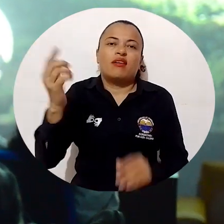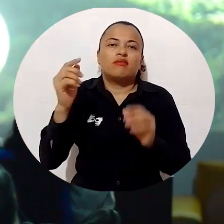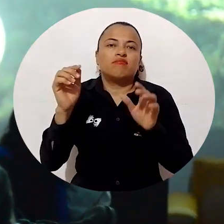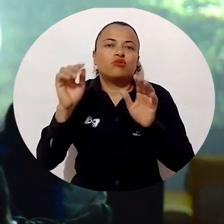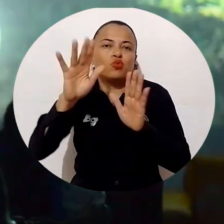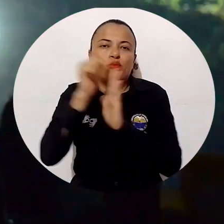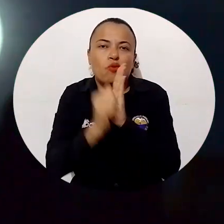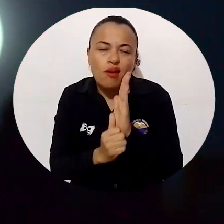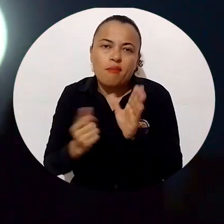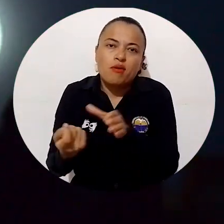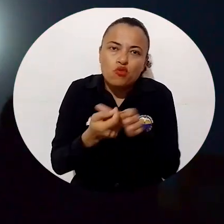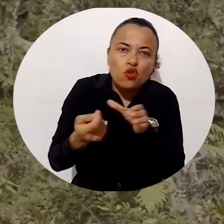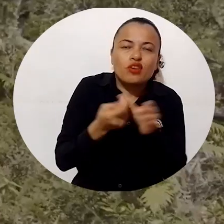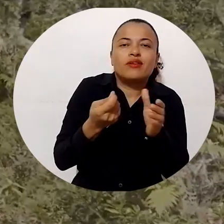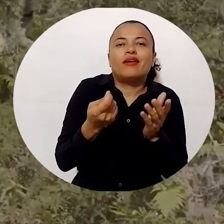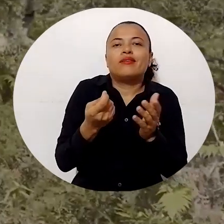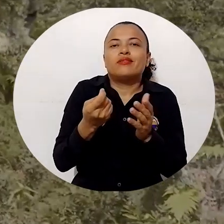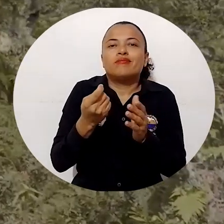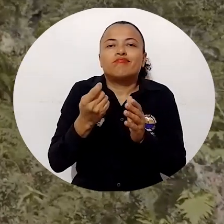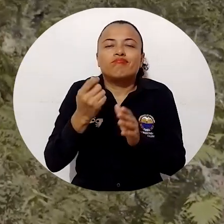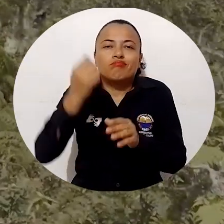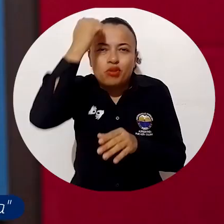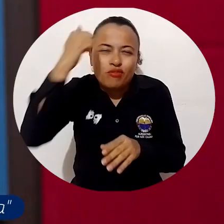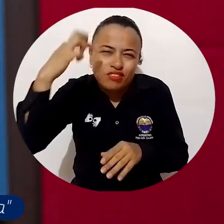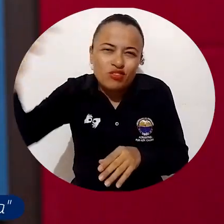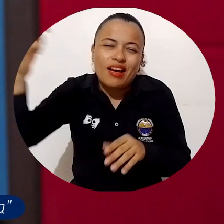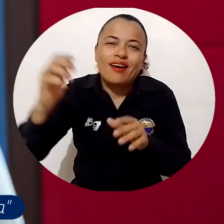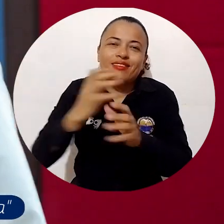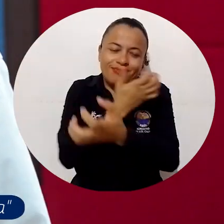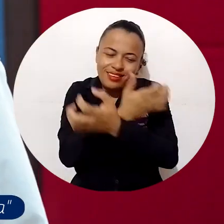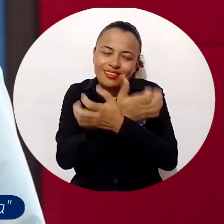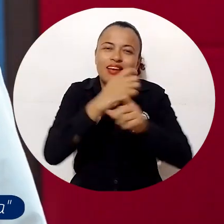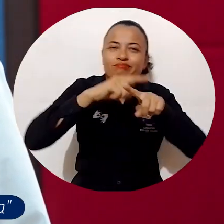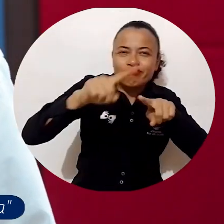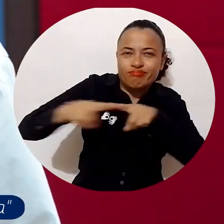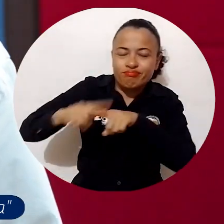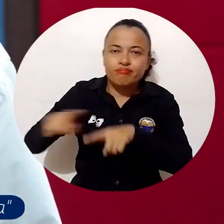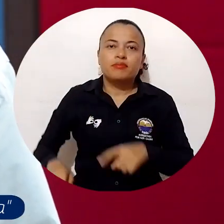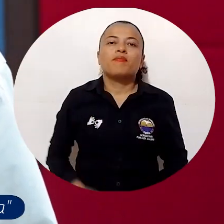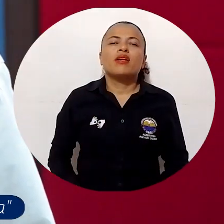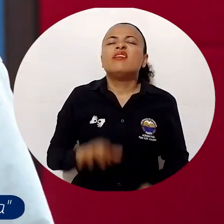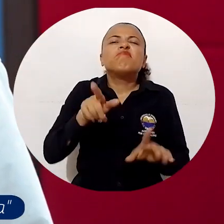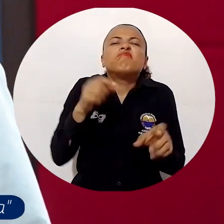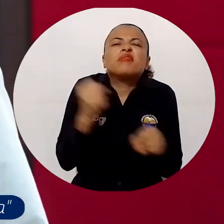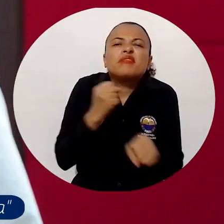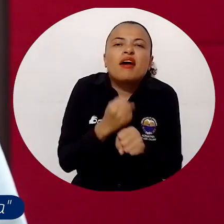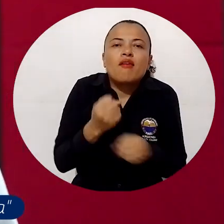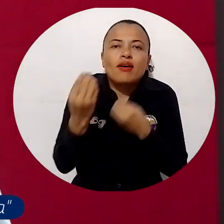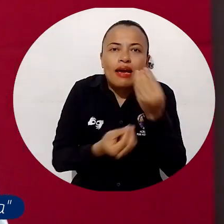docentes, profesionales de las ciencias naturales, entre otros. El trabajo consiste en un inventario